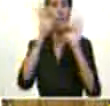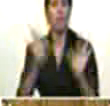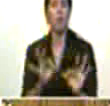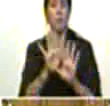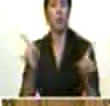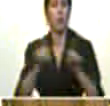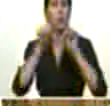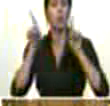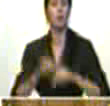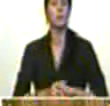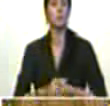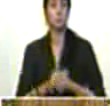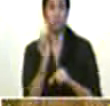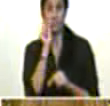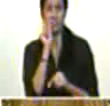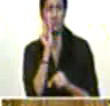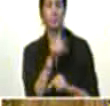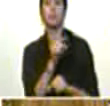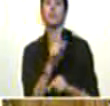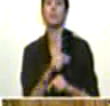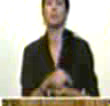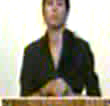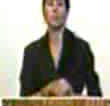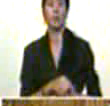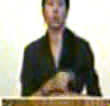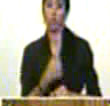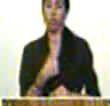asambleas yo he recogido